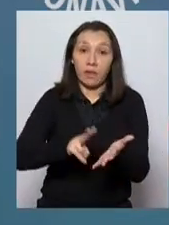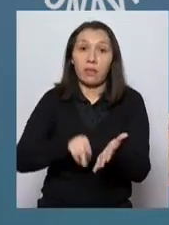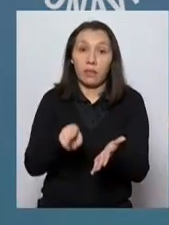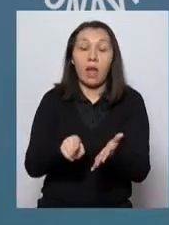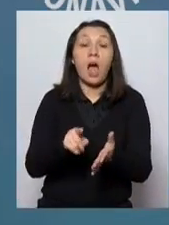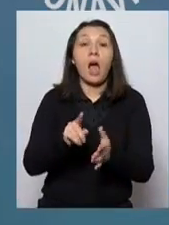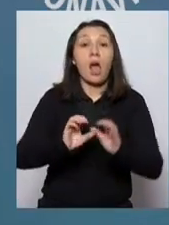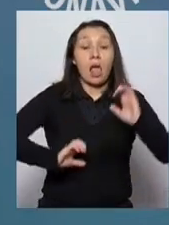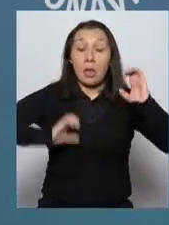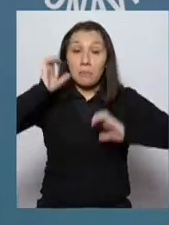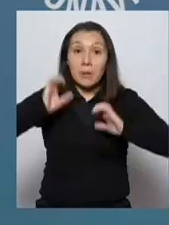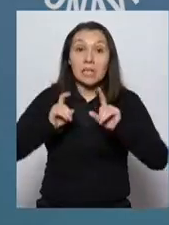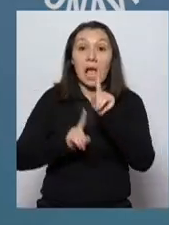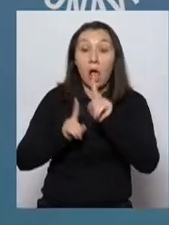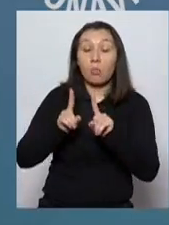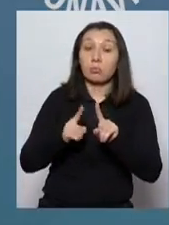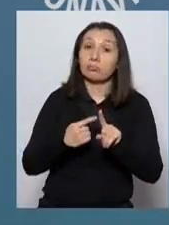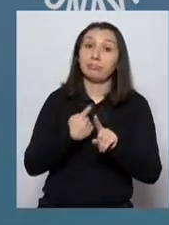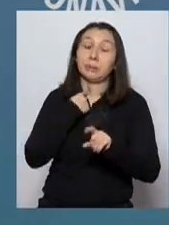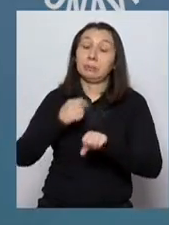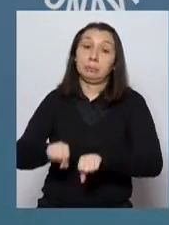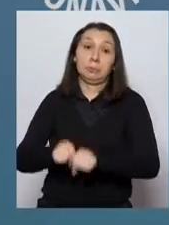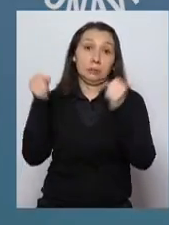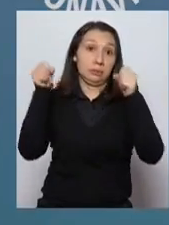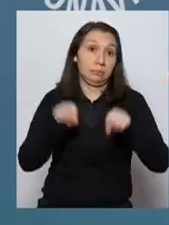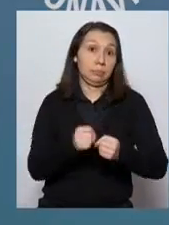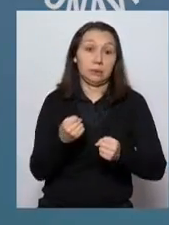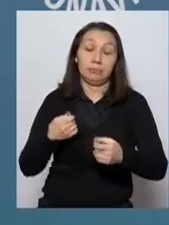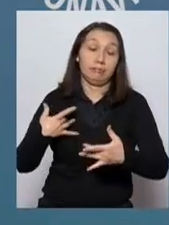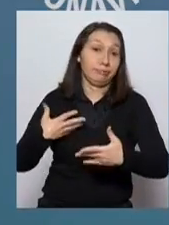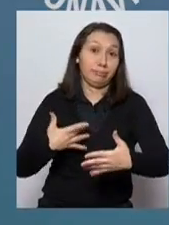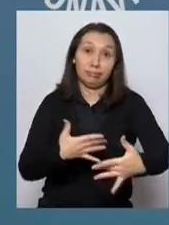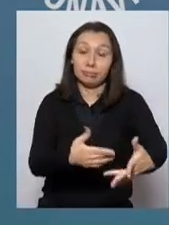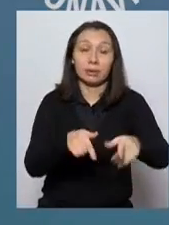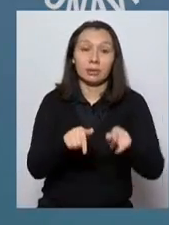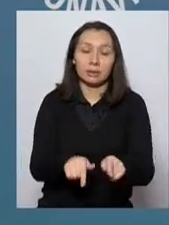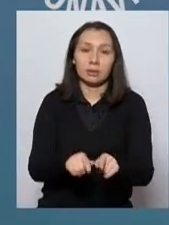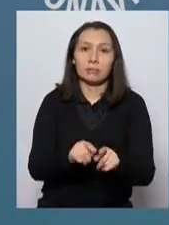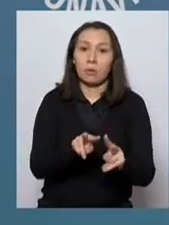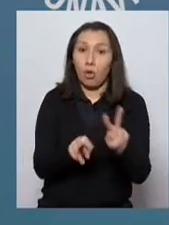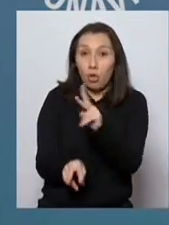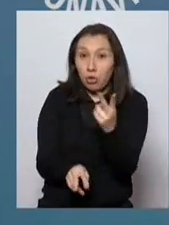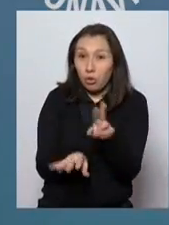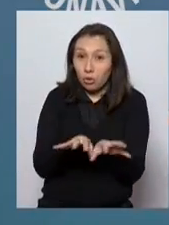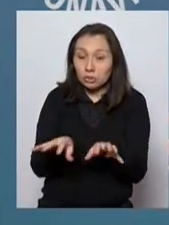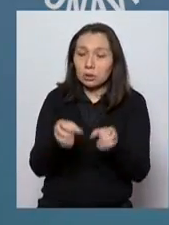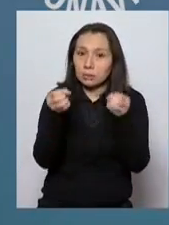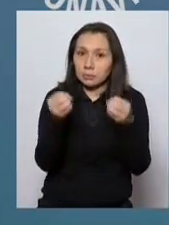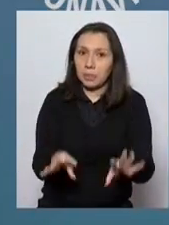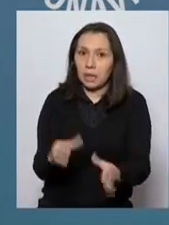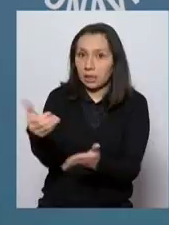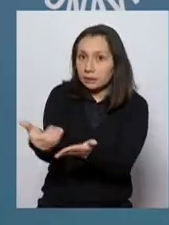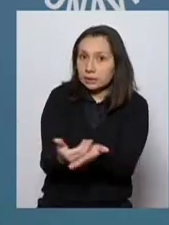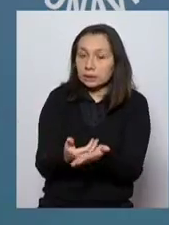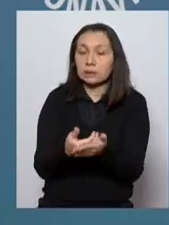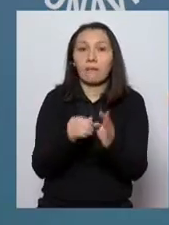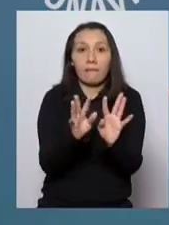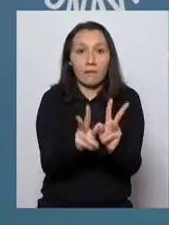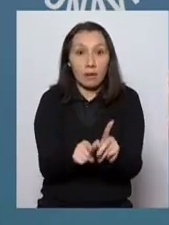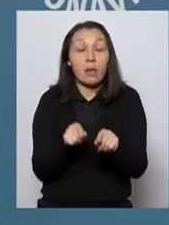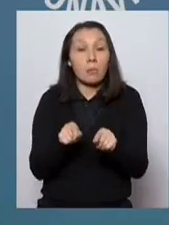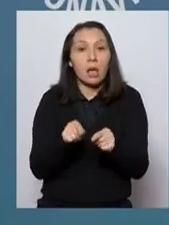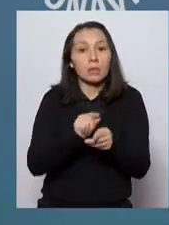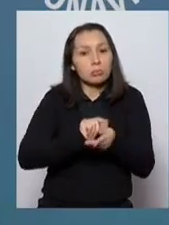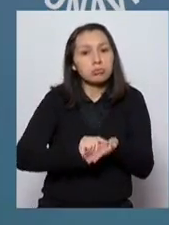van a haber empresas que van a quedar en el camino. Ambos elementos significan pérdidas de ingresos para las familias, para esos